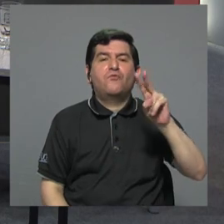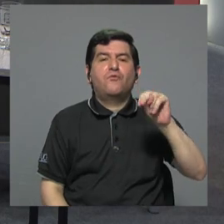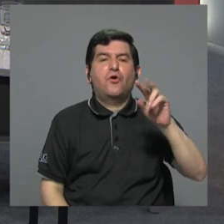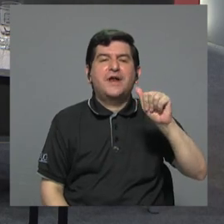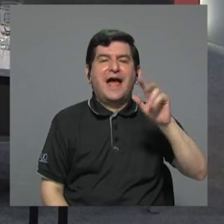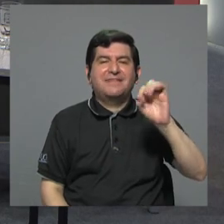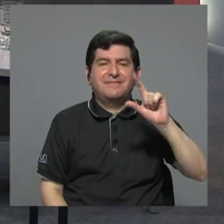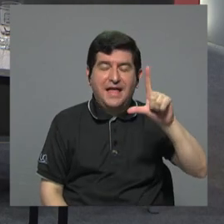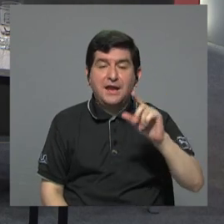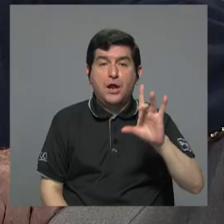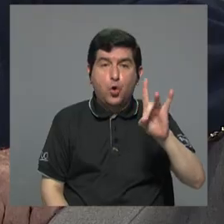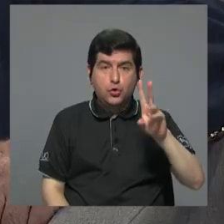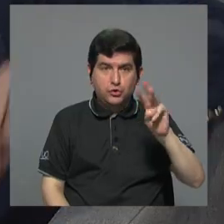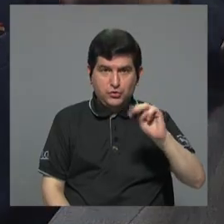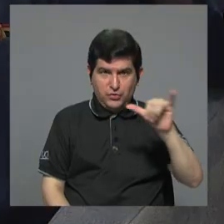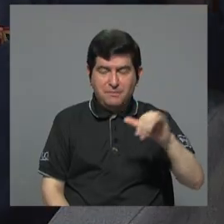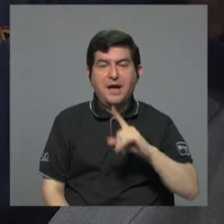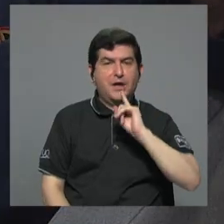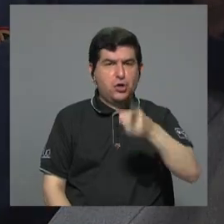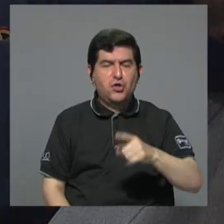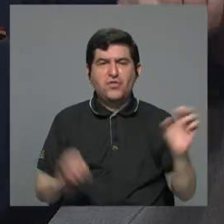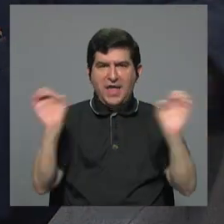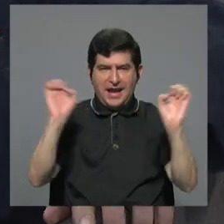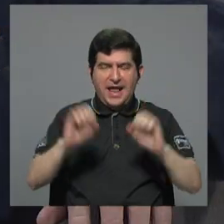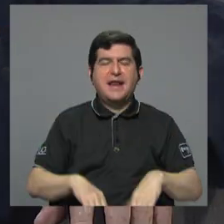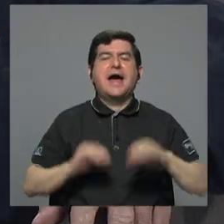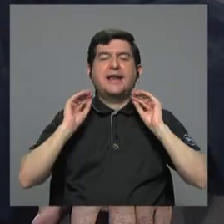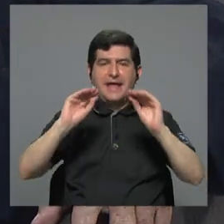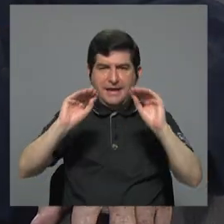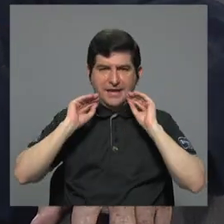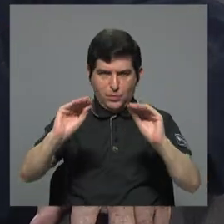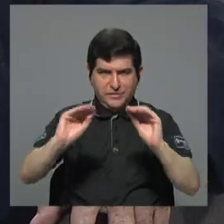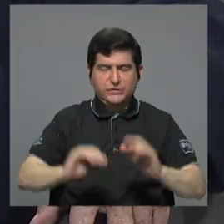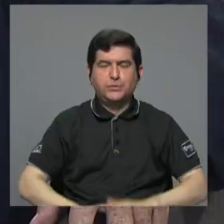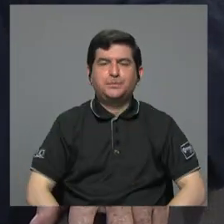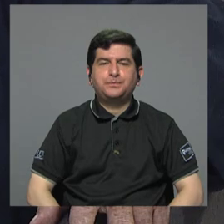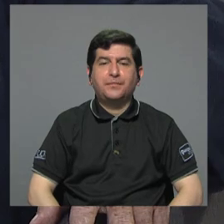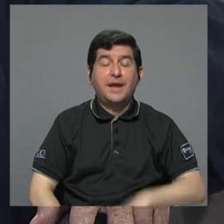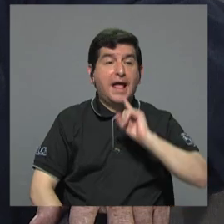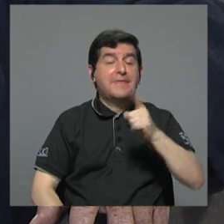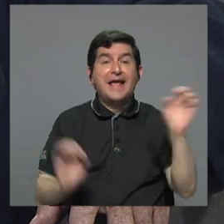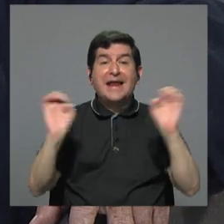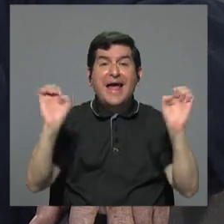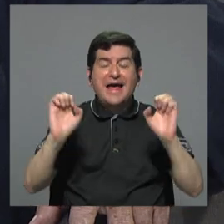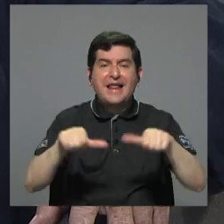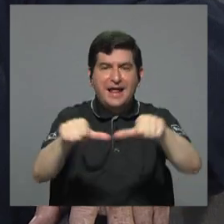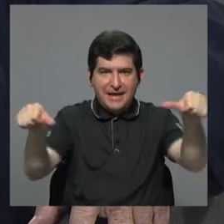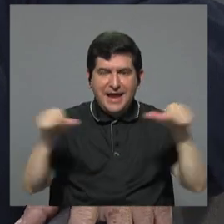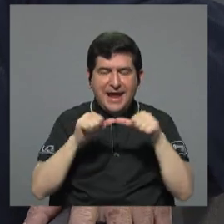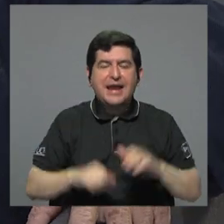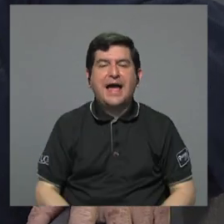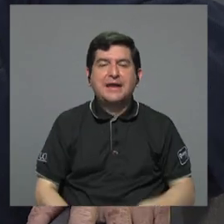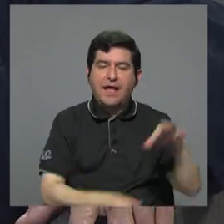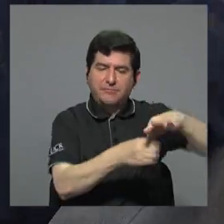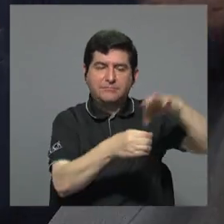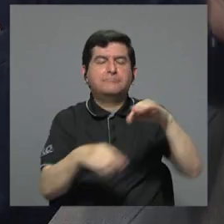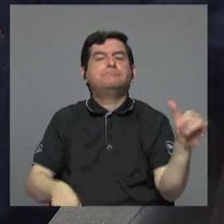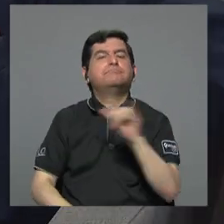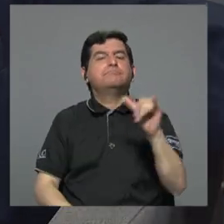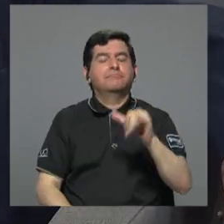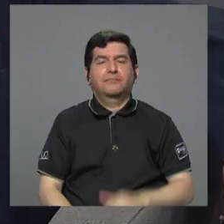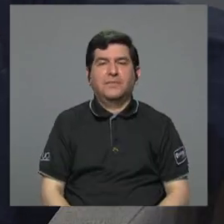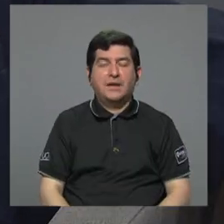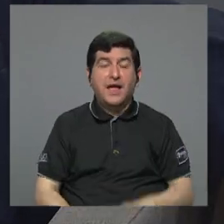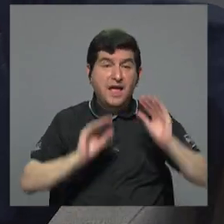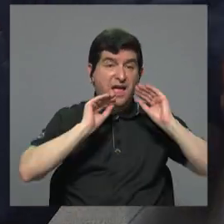nosotros declaramos emergencia, el sector educación y declaramos emergencia el sector agropecuario también en el